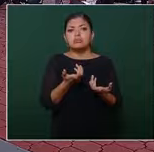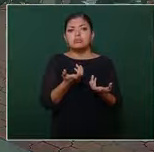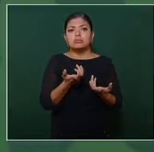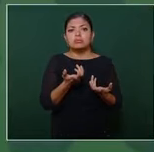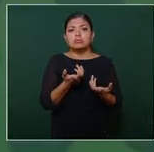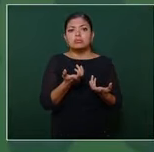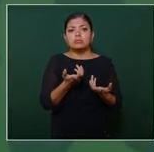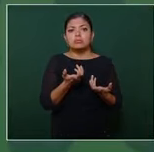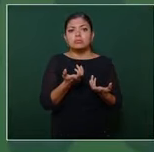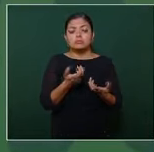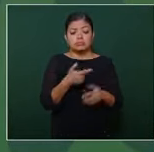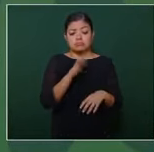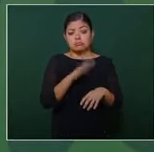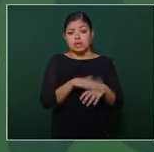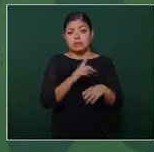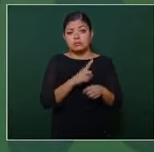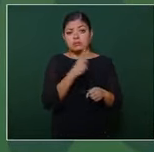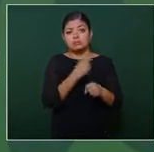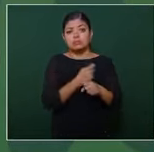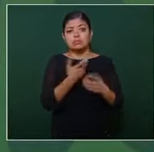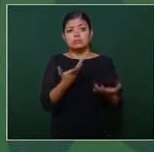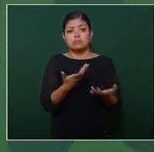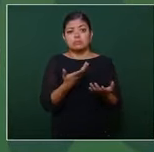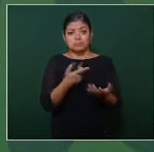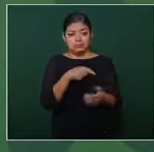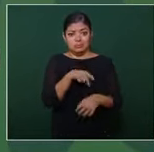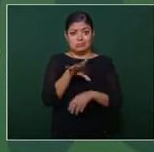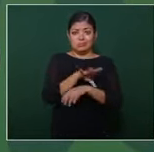su mayor cantidad con gas